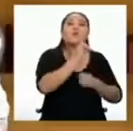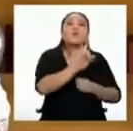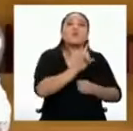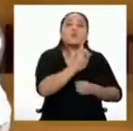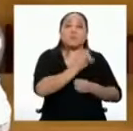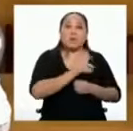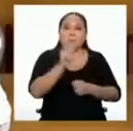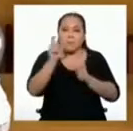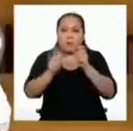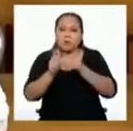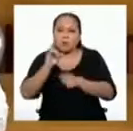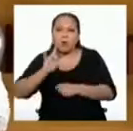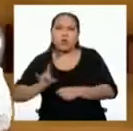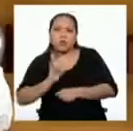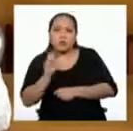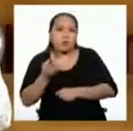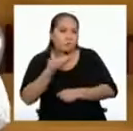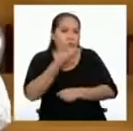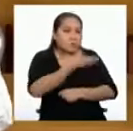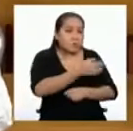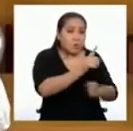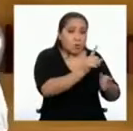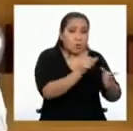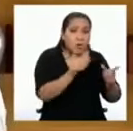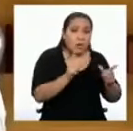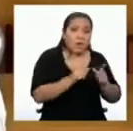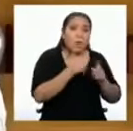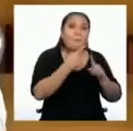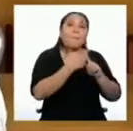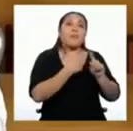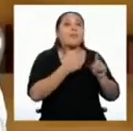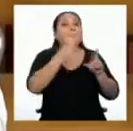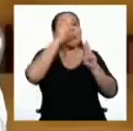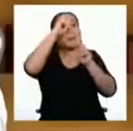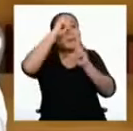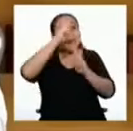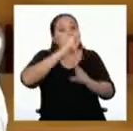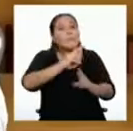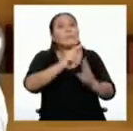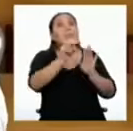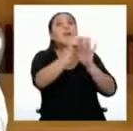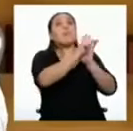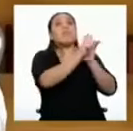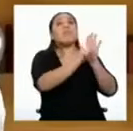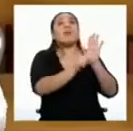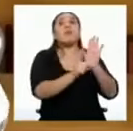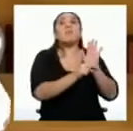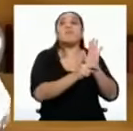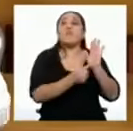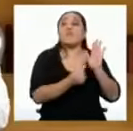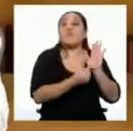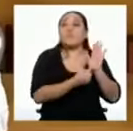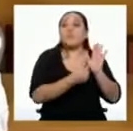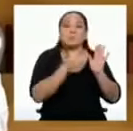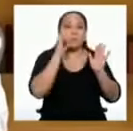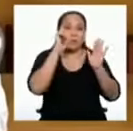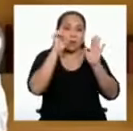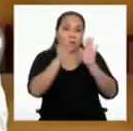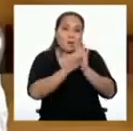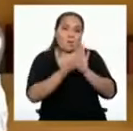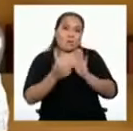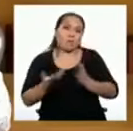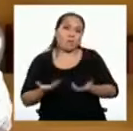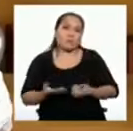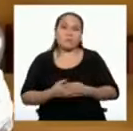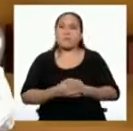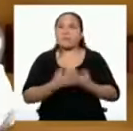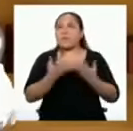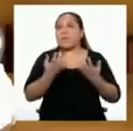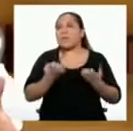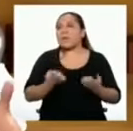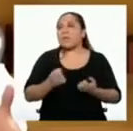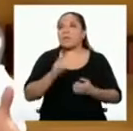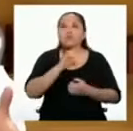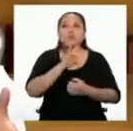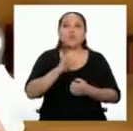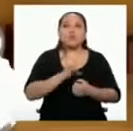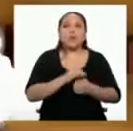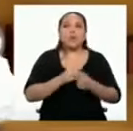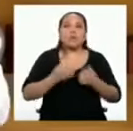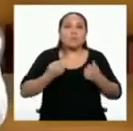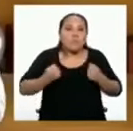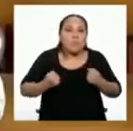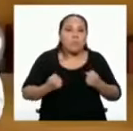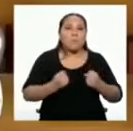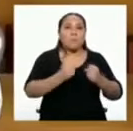utilizar estas zonas, pero siguiendo las normas para su uso adecuado. Por ejemplo, si queremos utilizar un